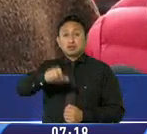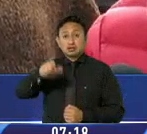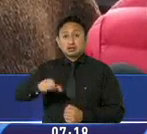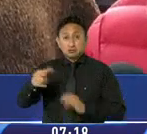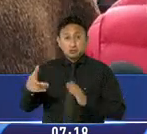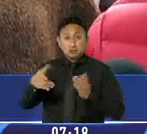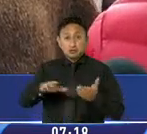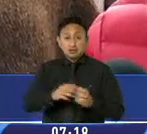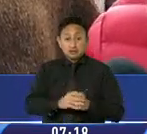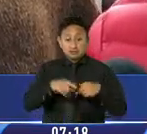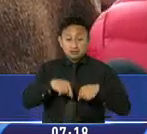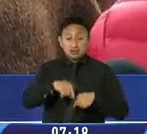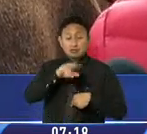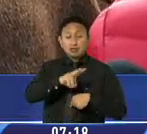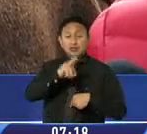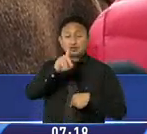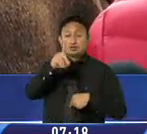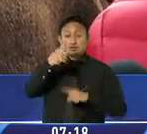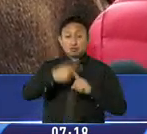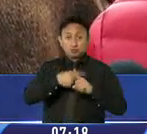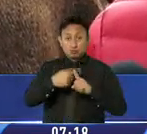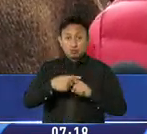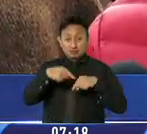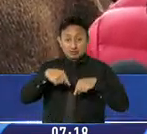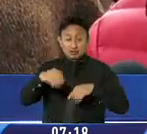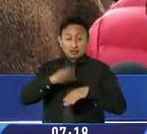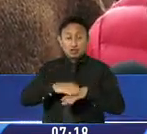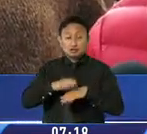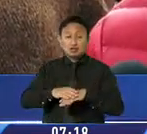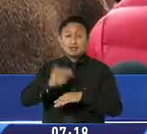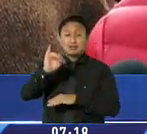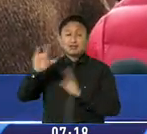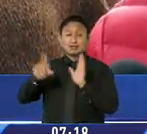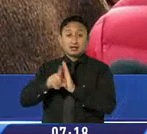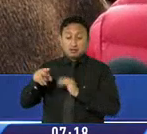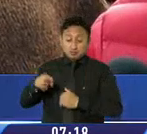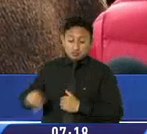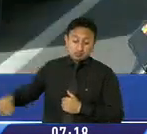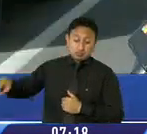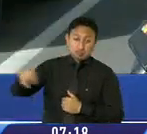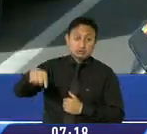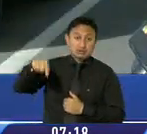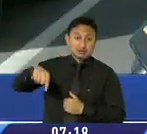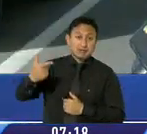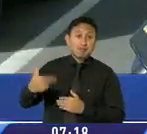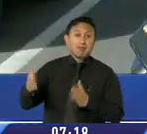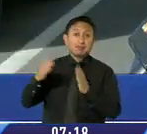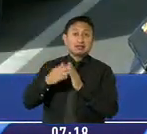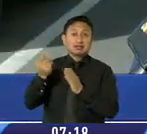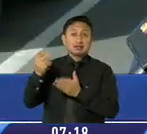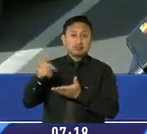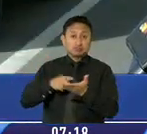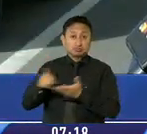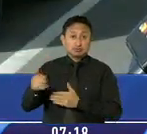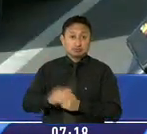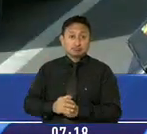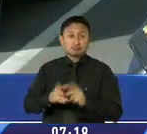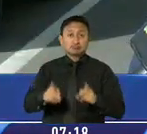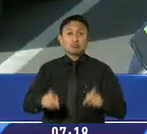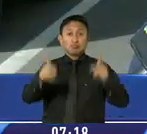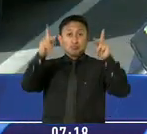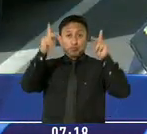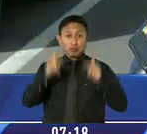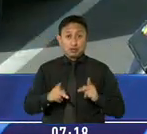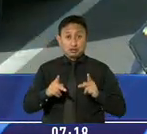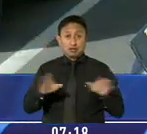estos 21 meses por las trochas y más encima la extorsión que se presenta en cada trocha. Simplemente el puente es el que está